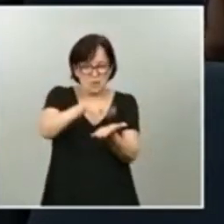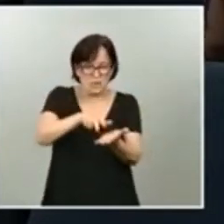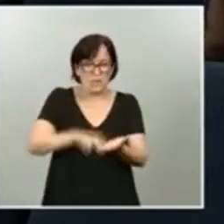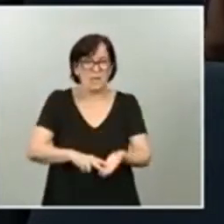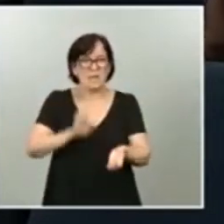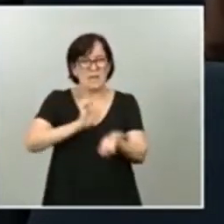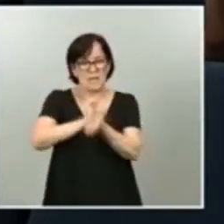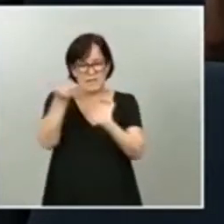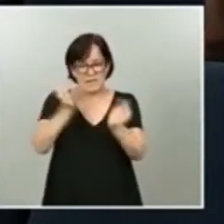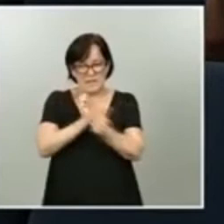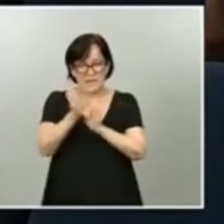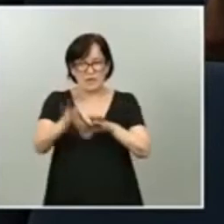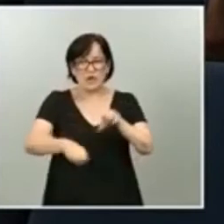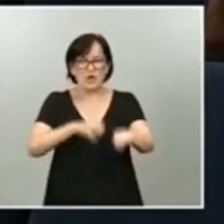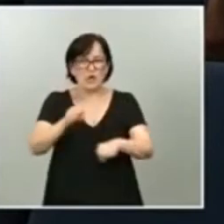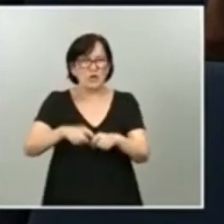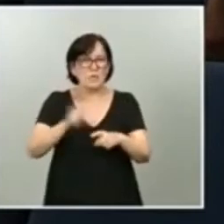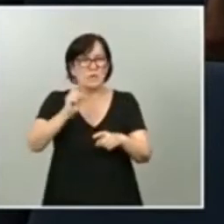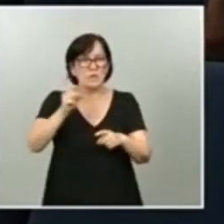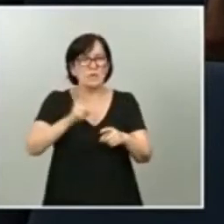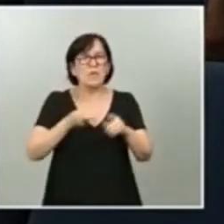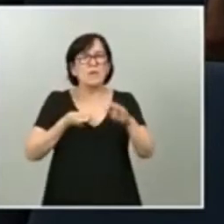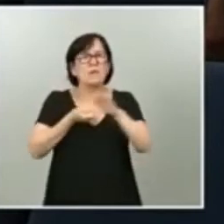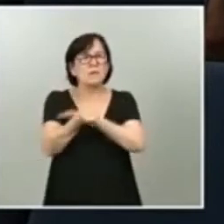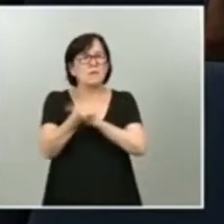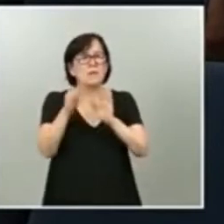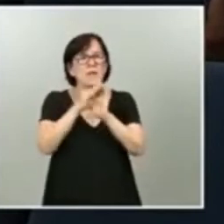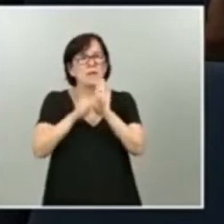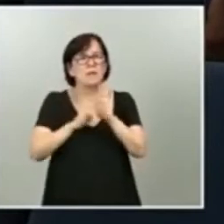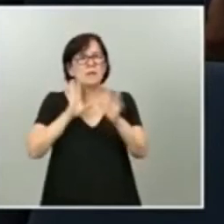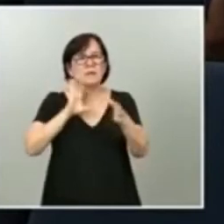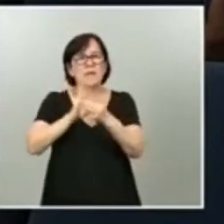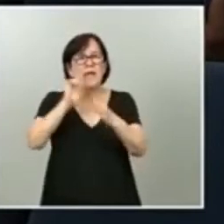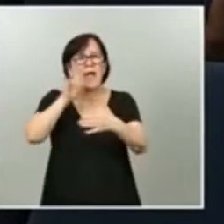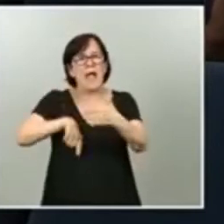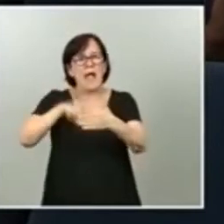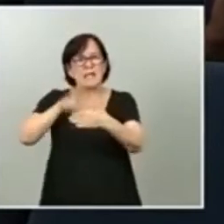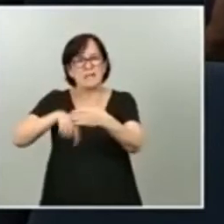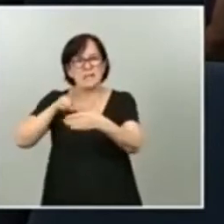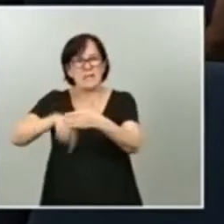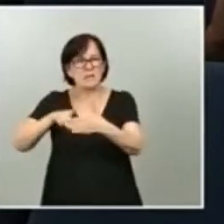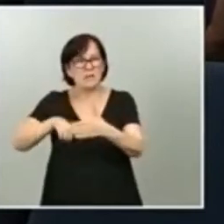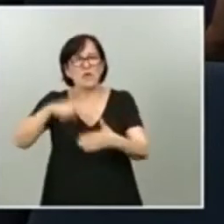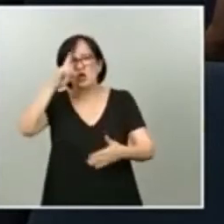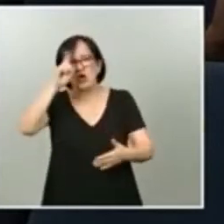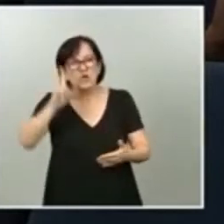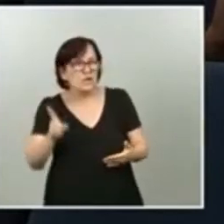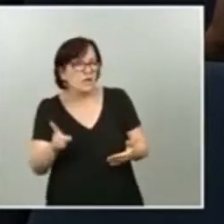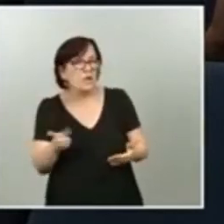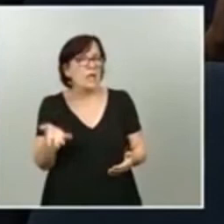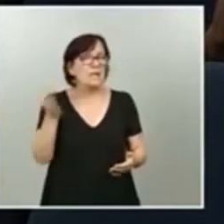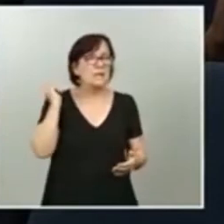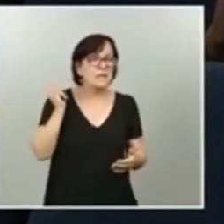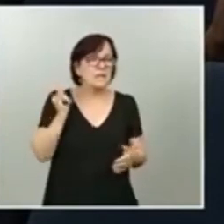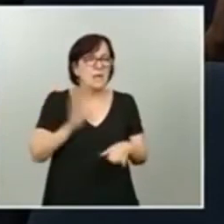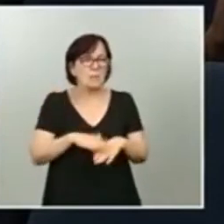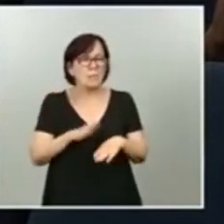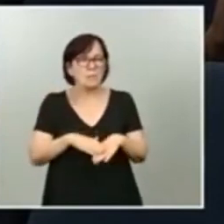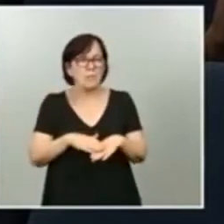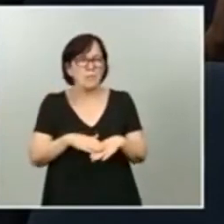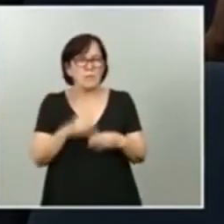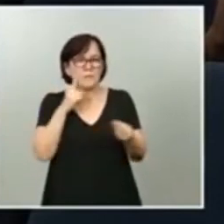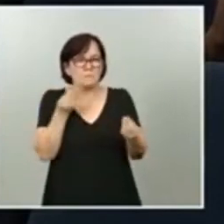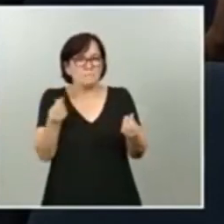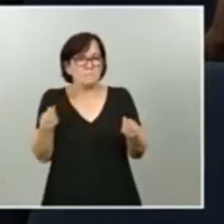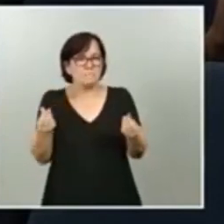consumo, pero no sobre las solicitudes de las medidas relativas al alquiler. No sé si los tiene porque existe la sensación de que